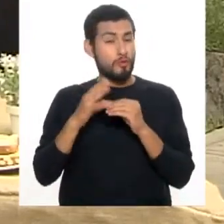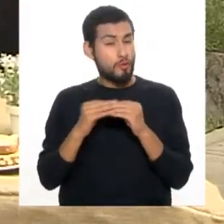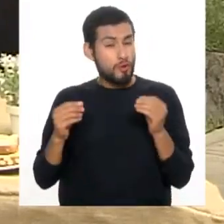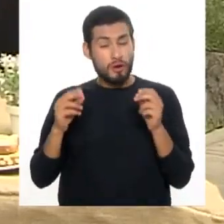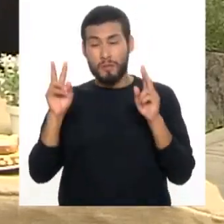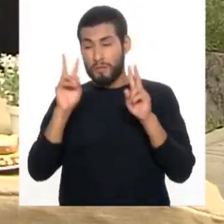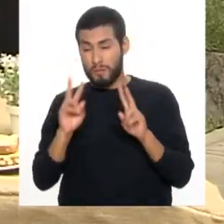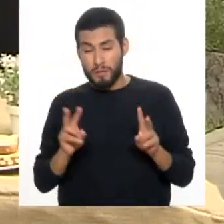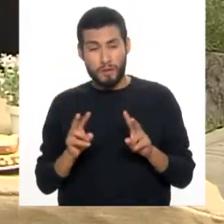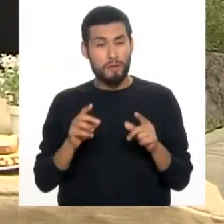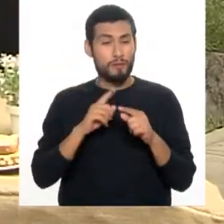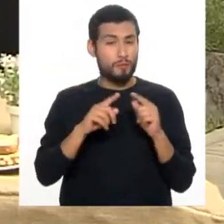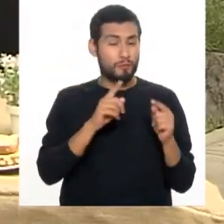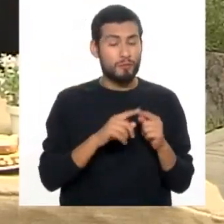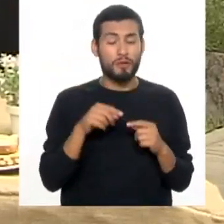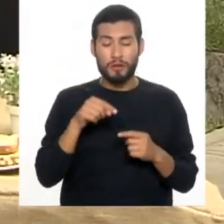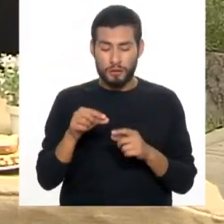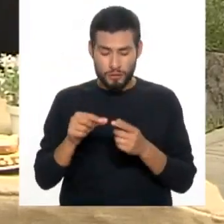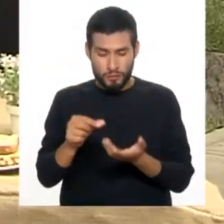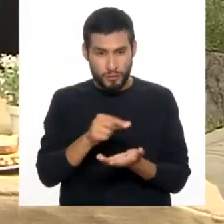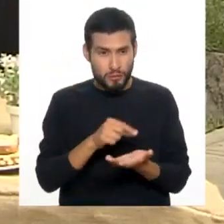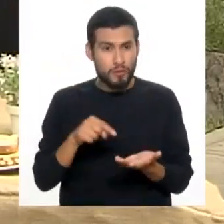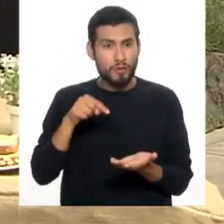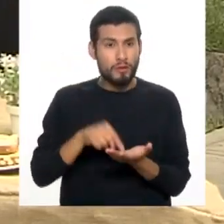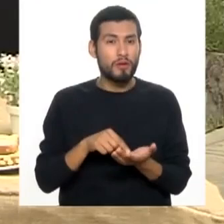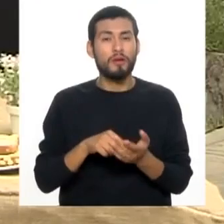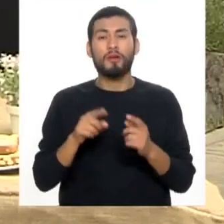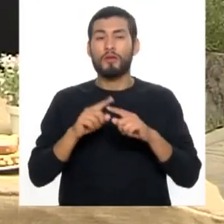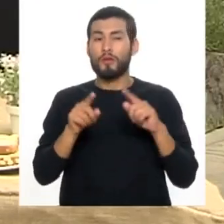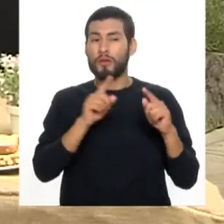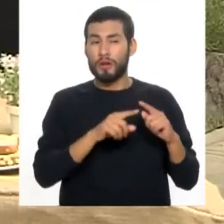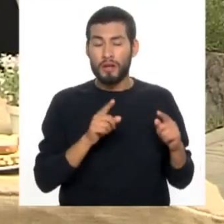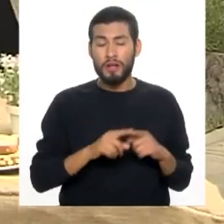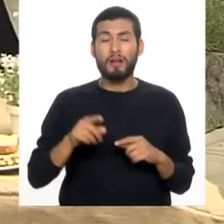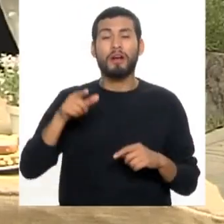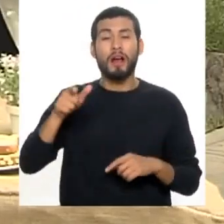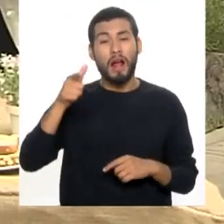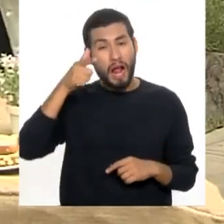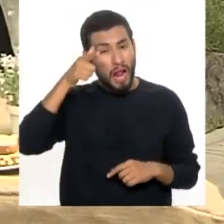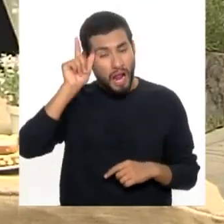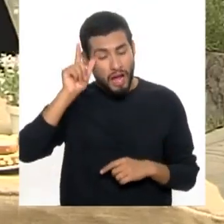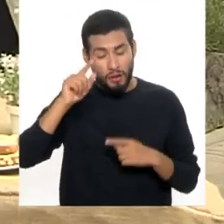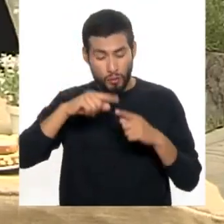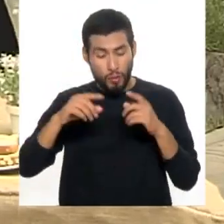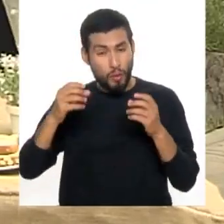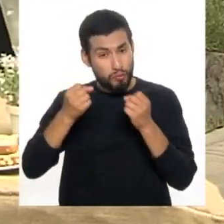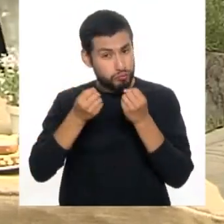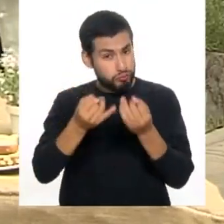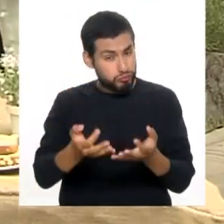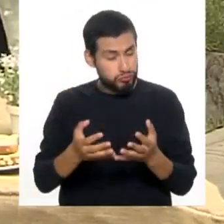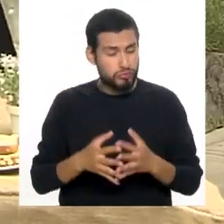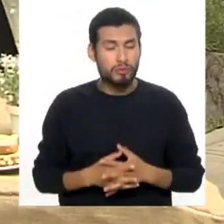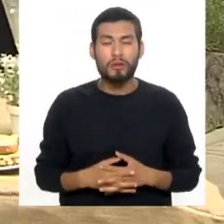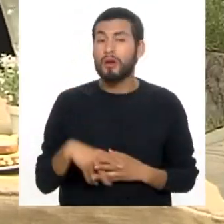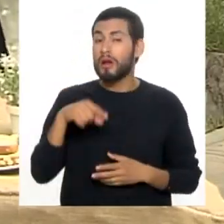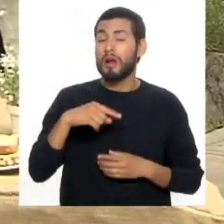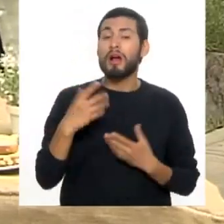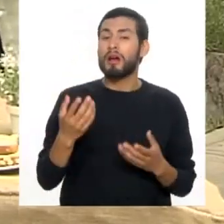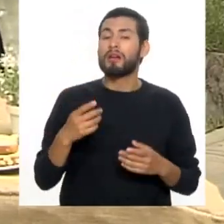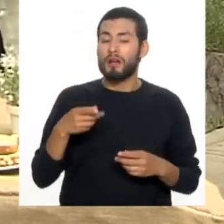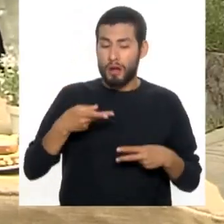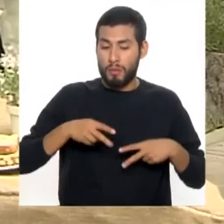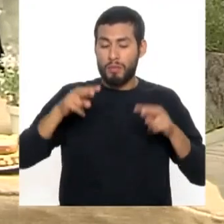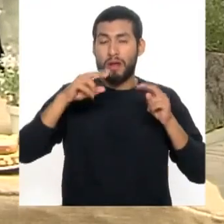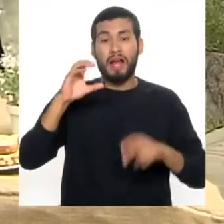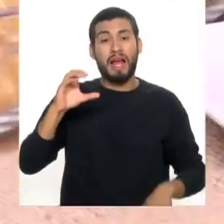de verduras, de granos integrales, de productos lácteos, porque esta dieta se basa en aumento de